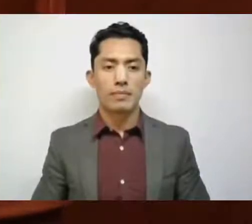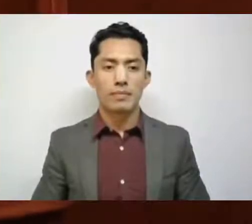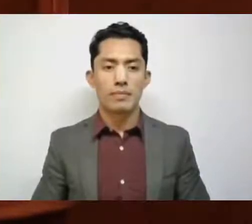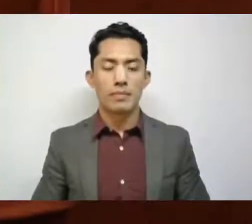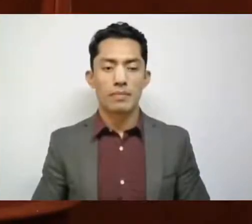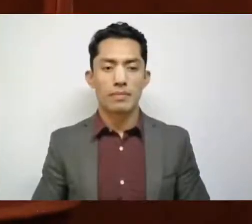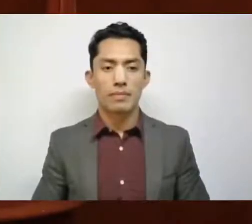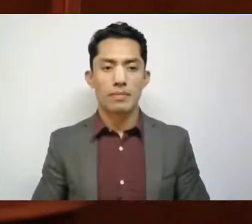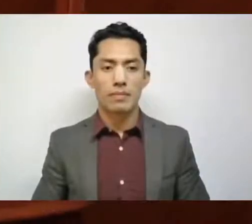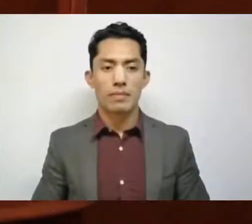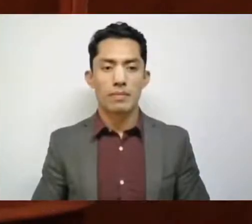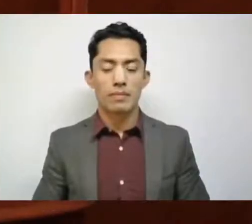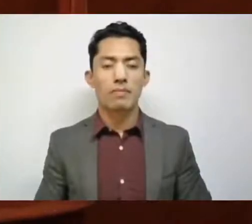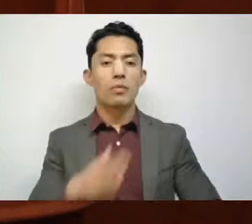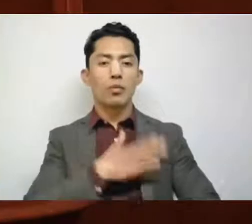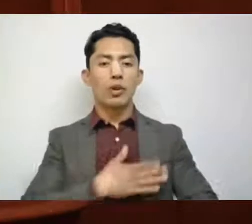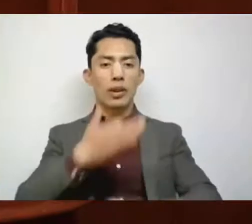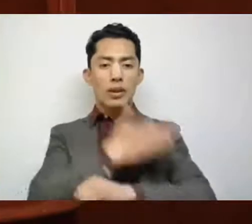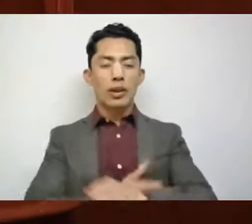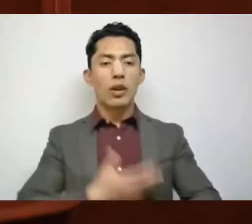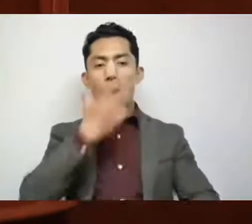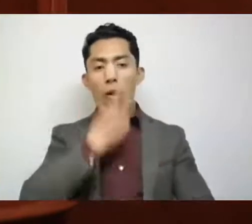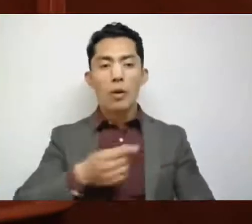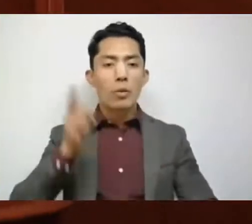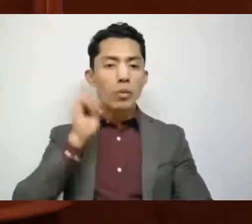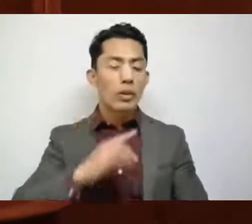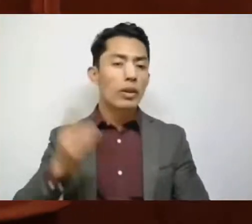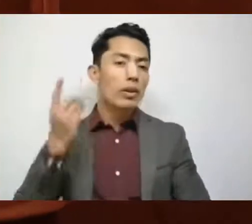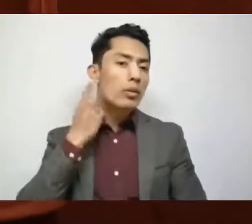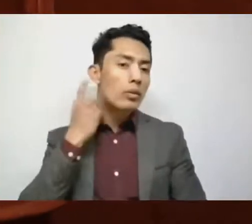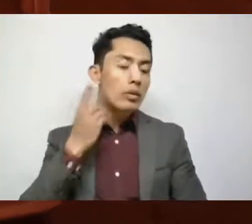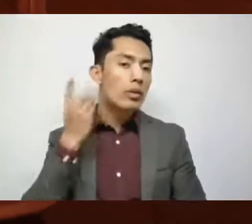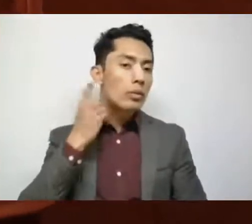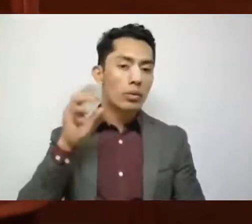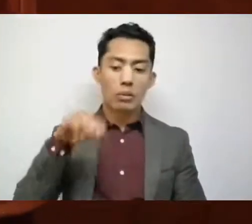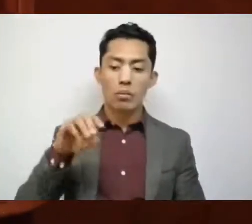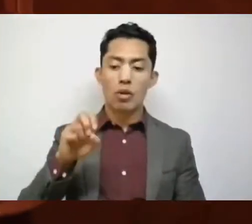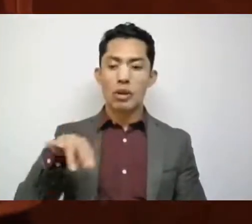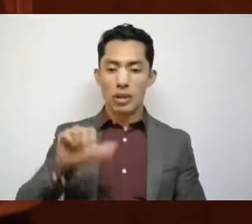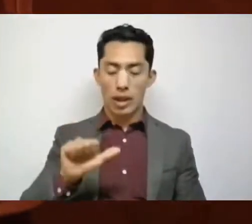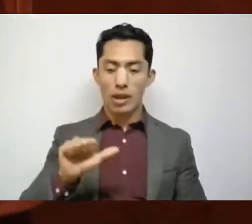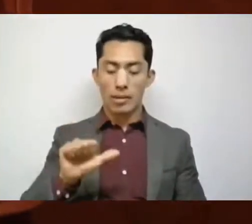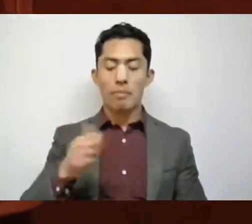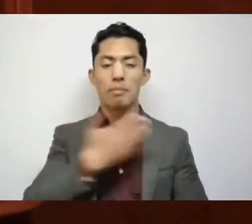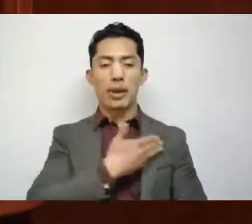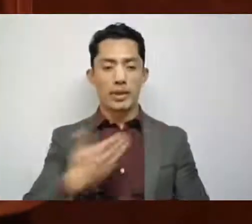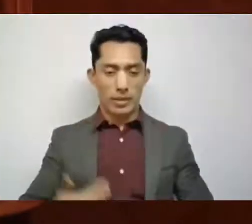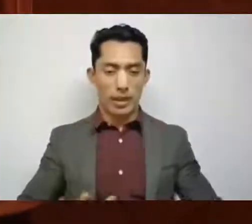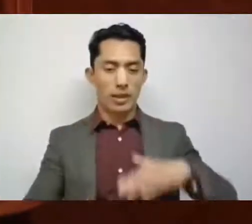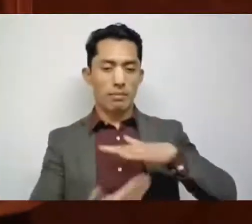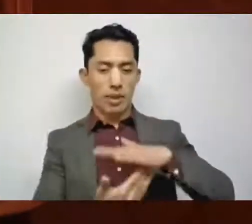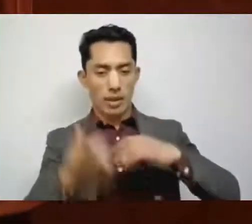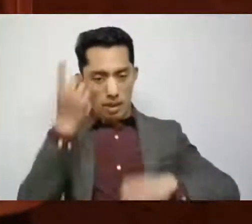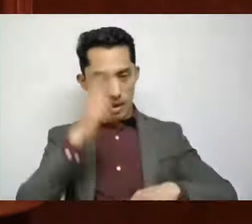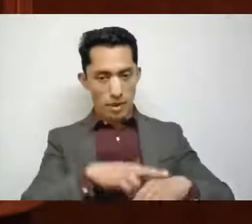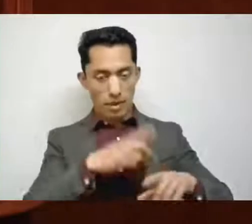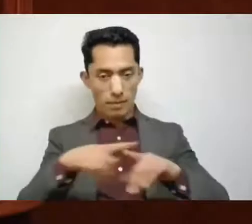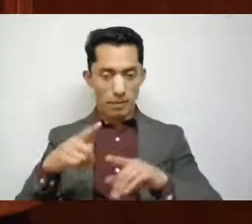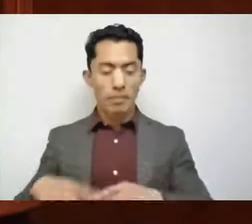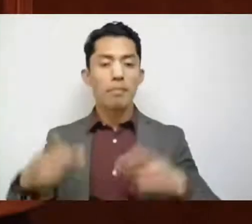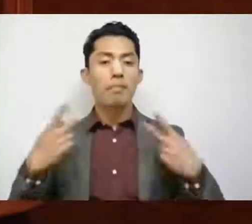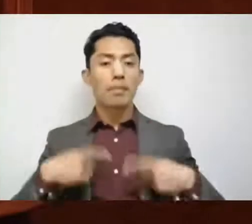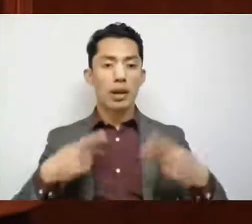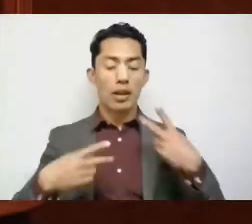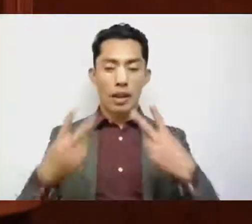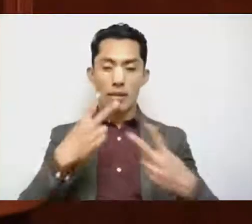Muy buenas tardes, diputadas y diputados. Diputada Mónica Angélica Álvarez Némer, presidenta de la Mesa Directiva, a las personas que siguen la